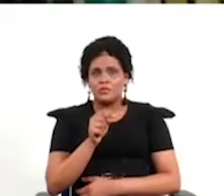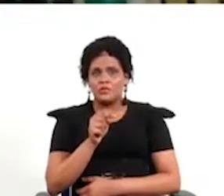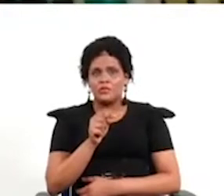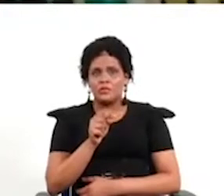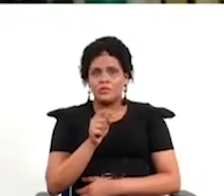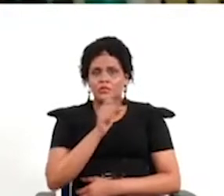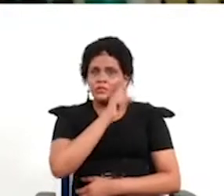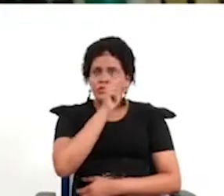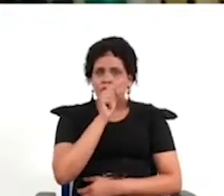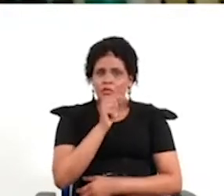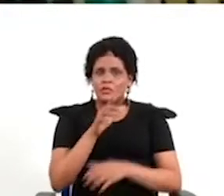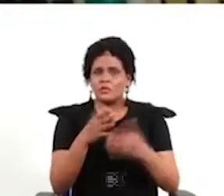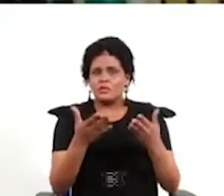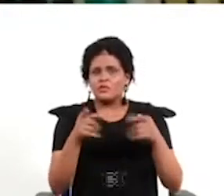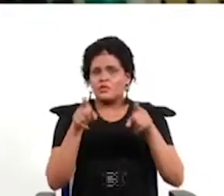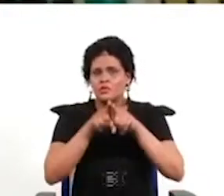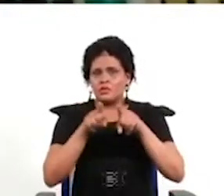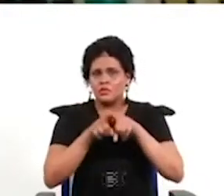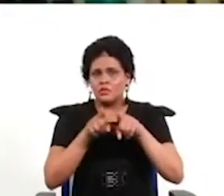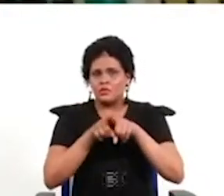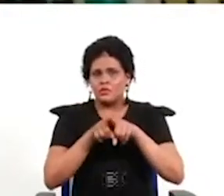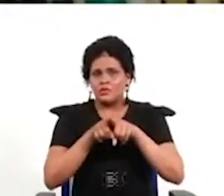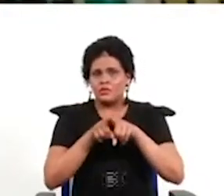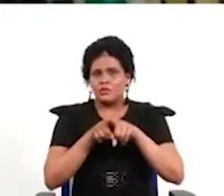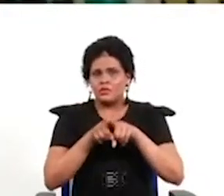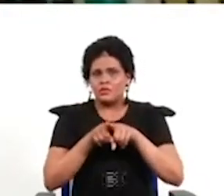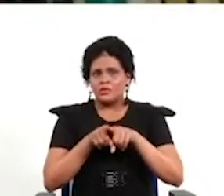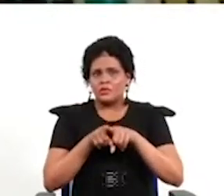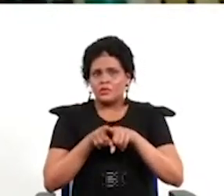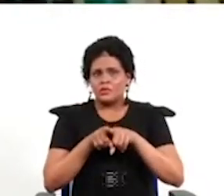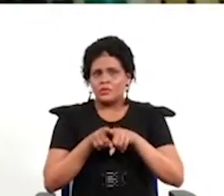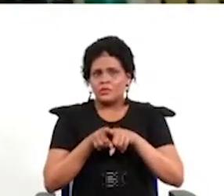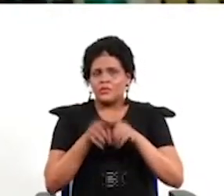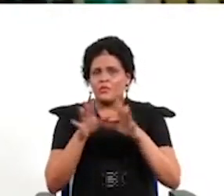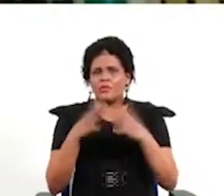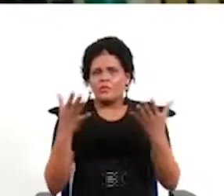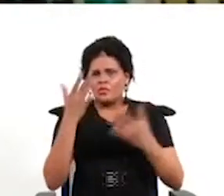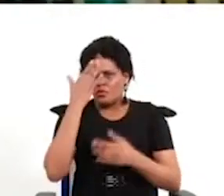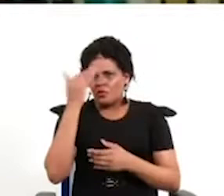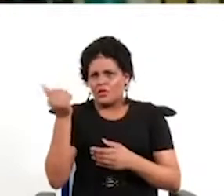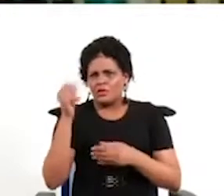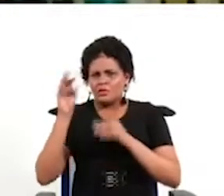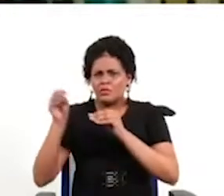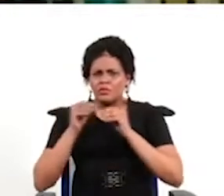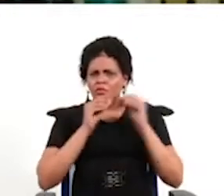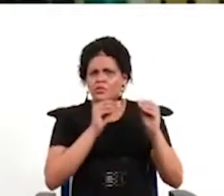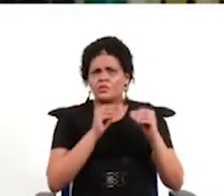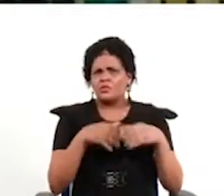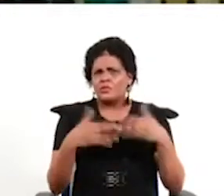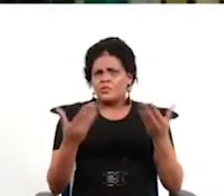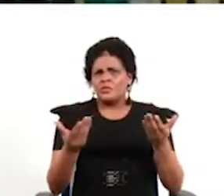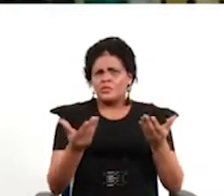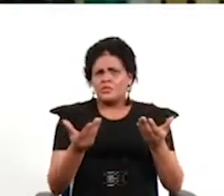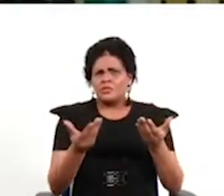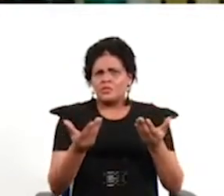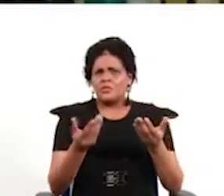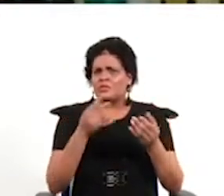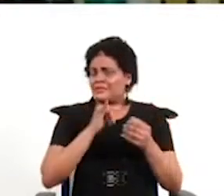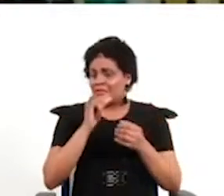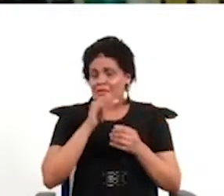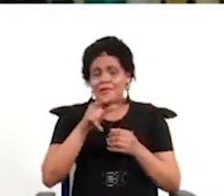oportuna va también a la cuestión de por qué no se emula esto y yo creo que en parte